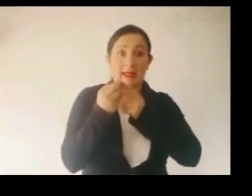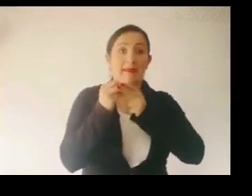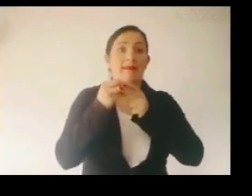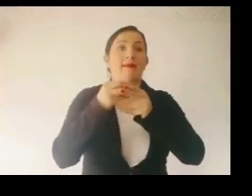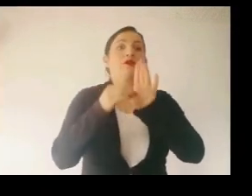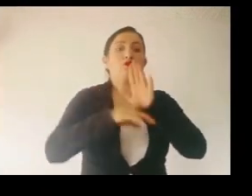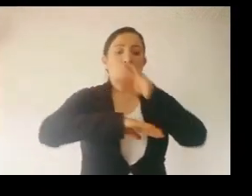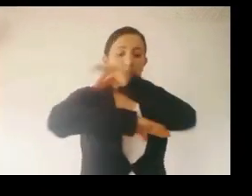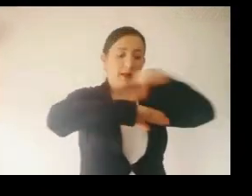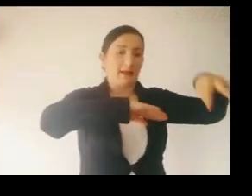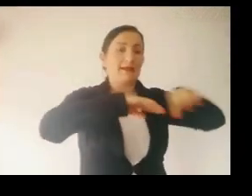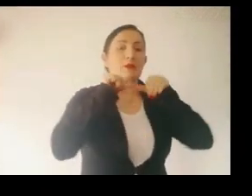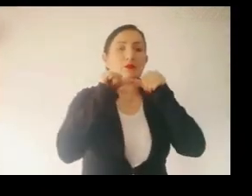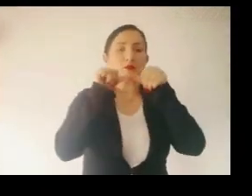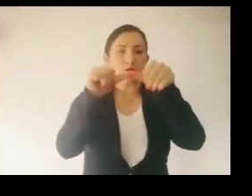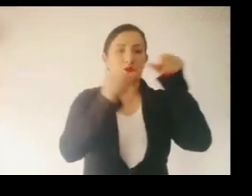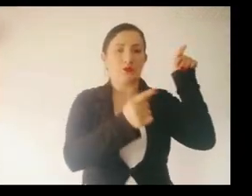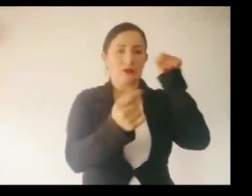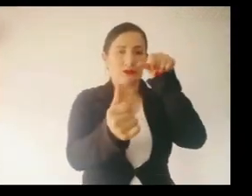arquitectura sustentable.